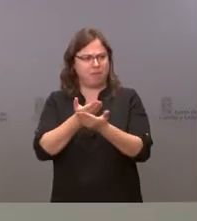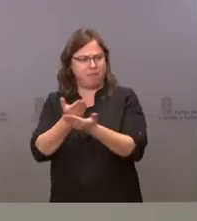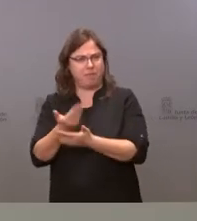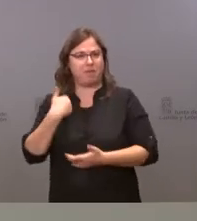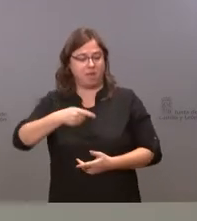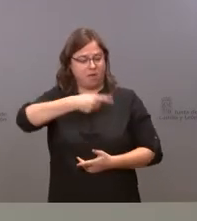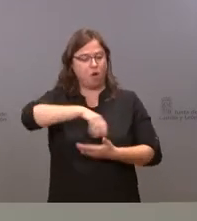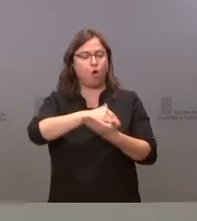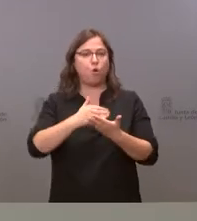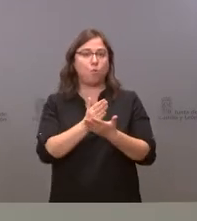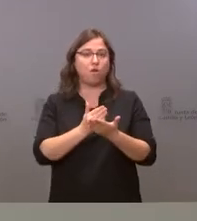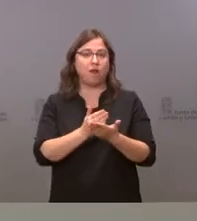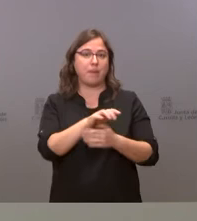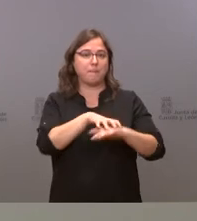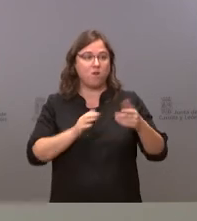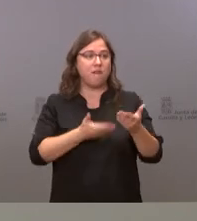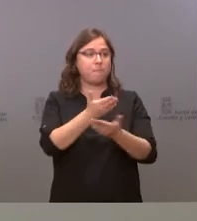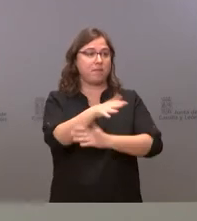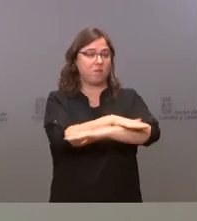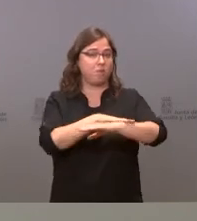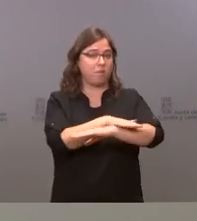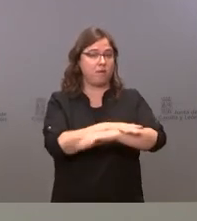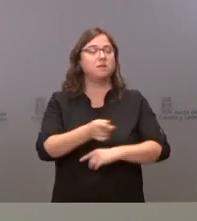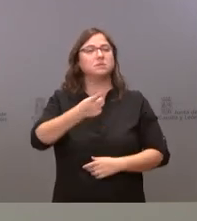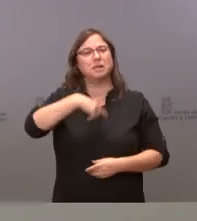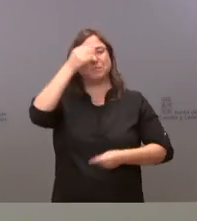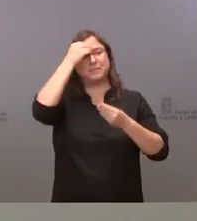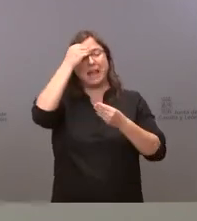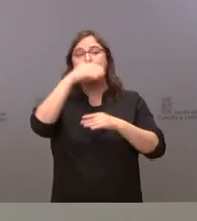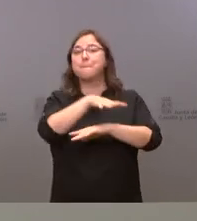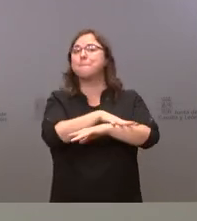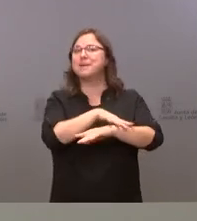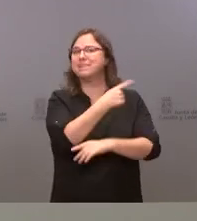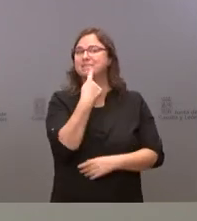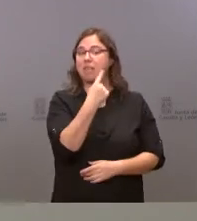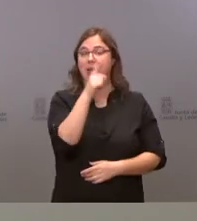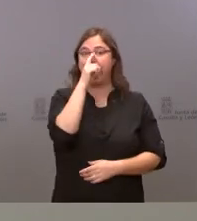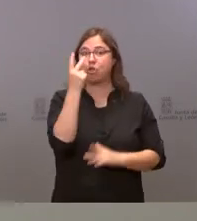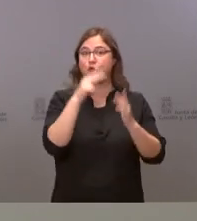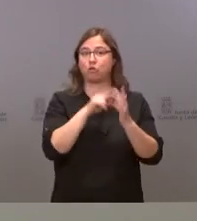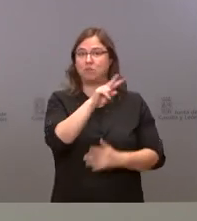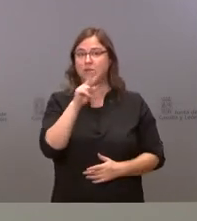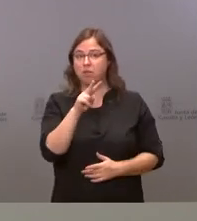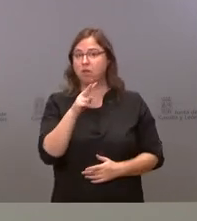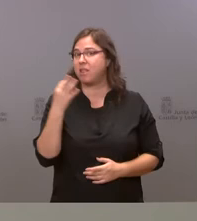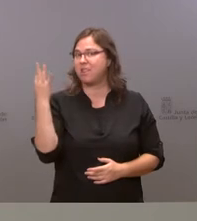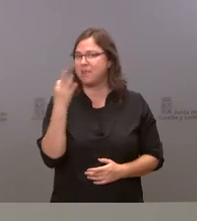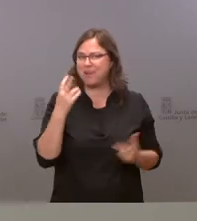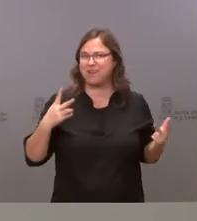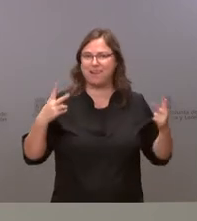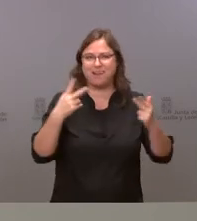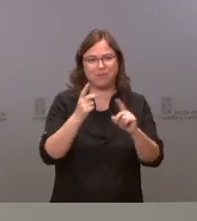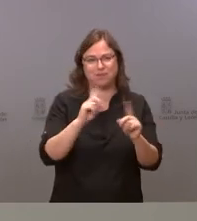que entendemos al contrario de lo que inicialmente planteaba la ministra que durante el año 2022 no deberíamos hacer recortes